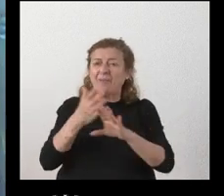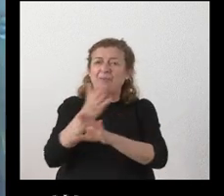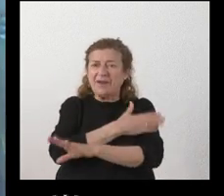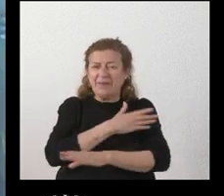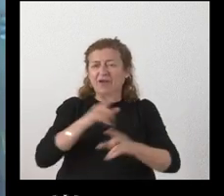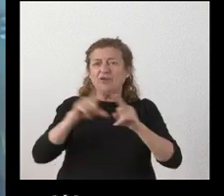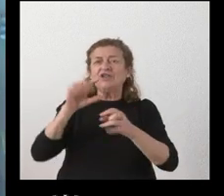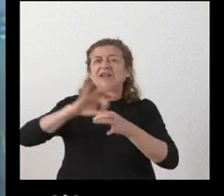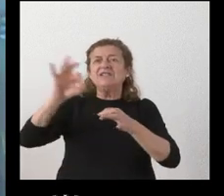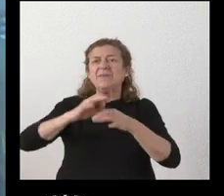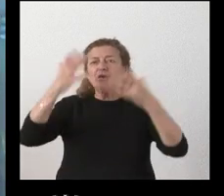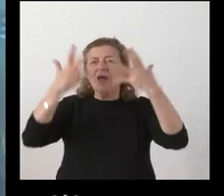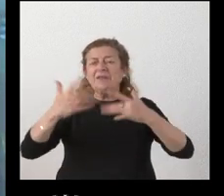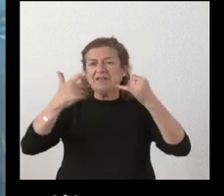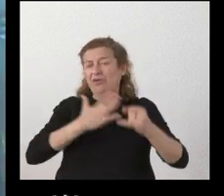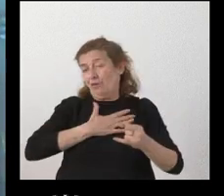administración autonómica gracias